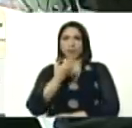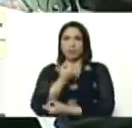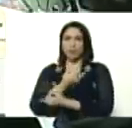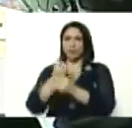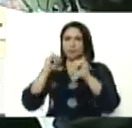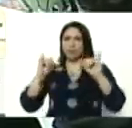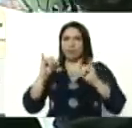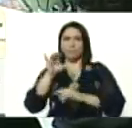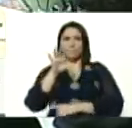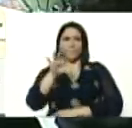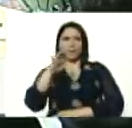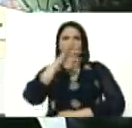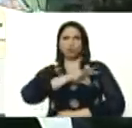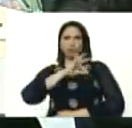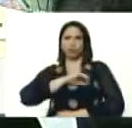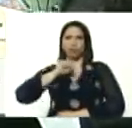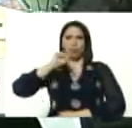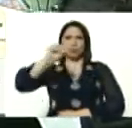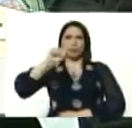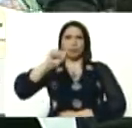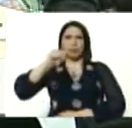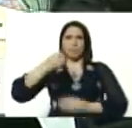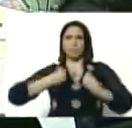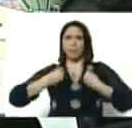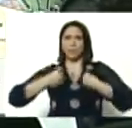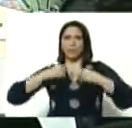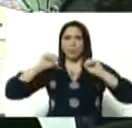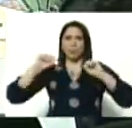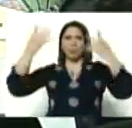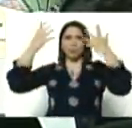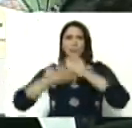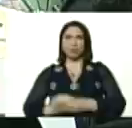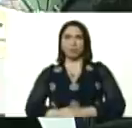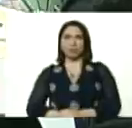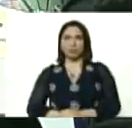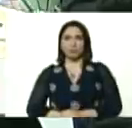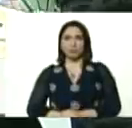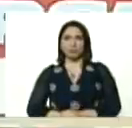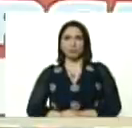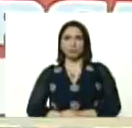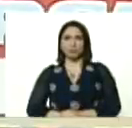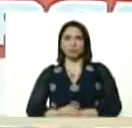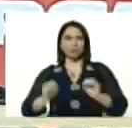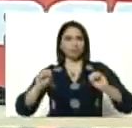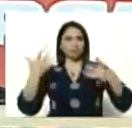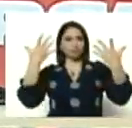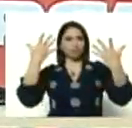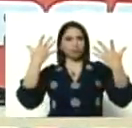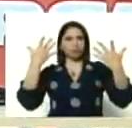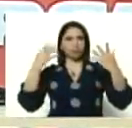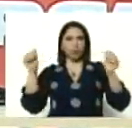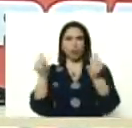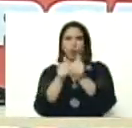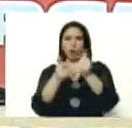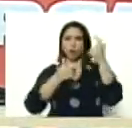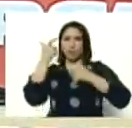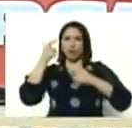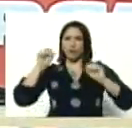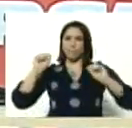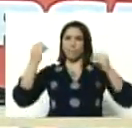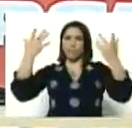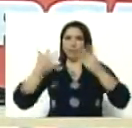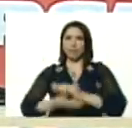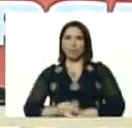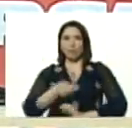independencia, patria socialista, venceremos, venceremos, con Chávez, venceremos,